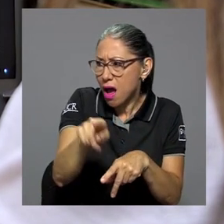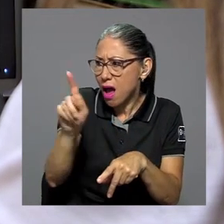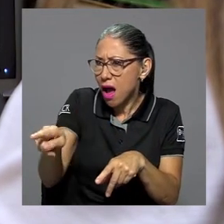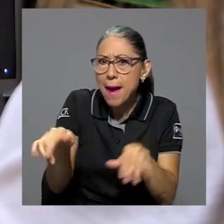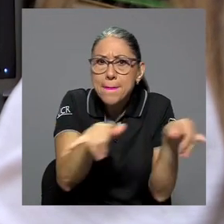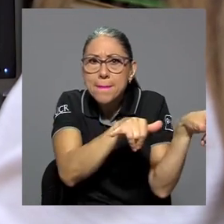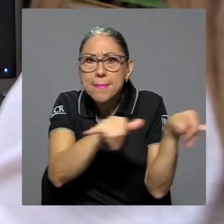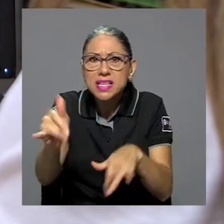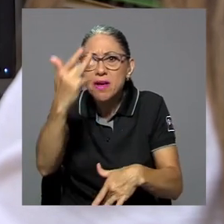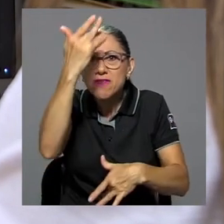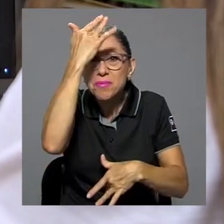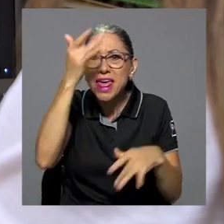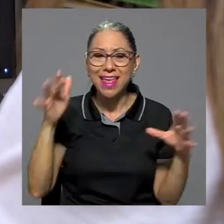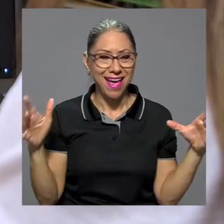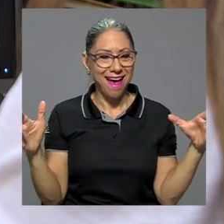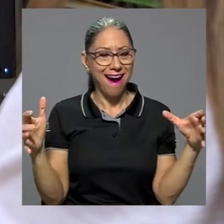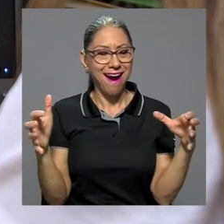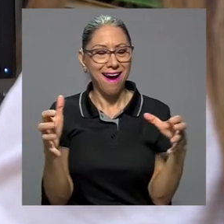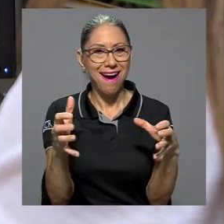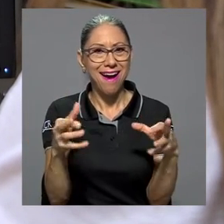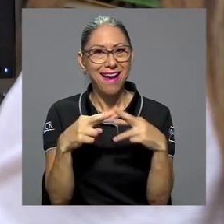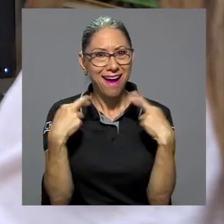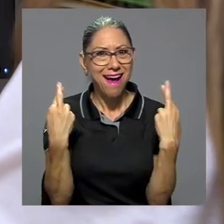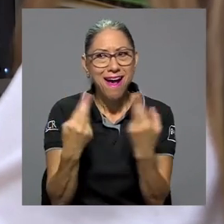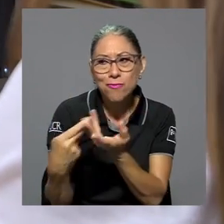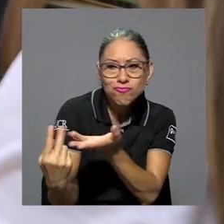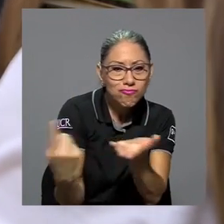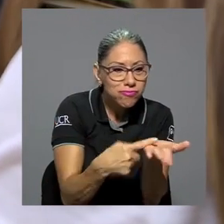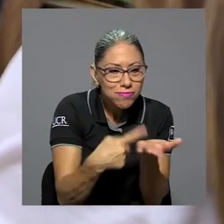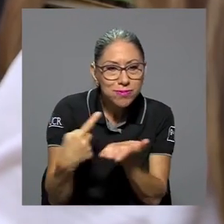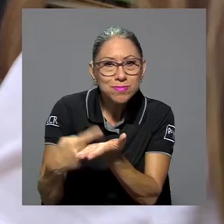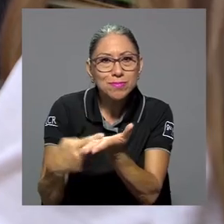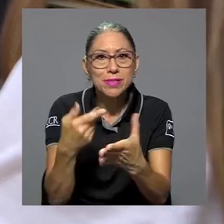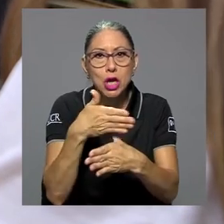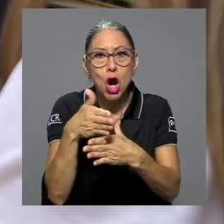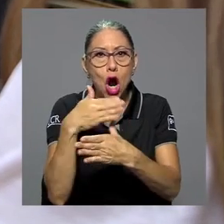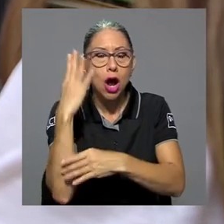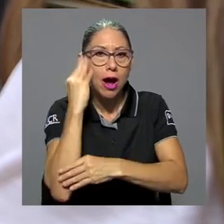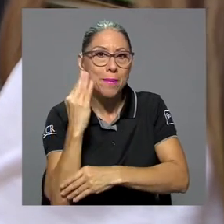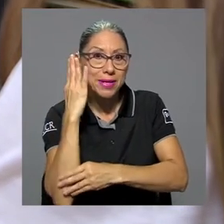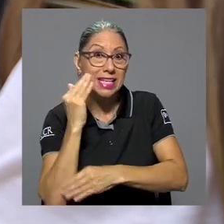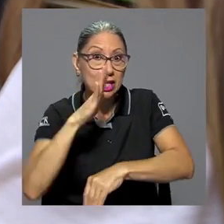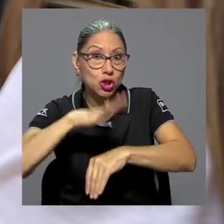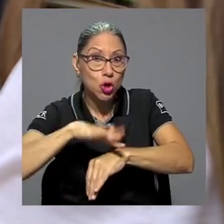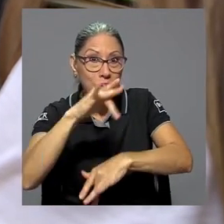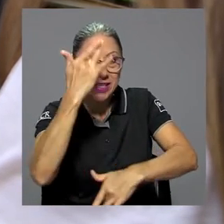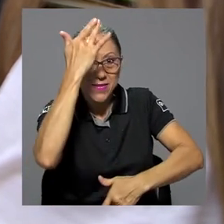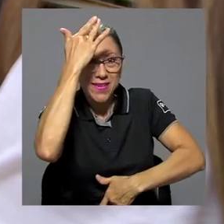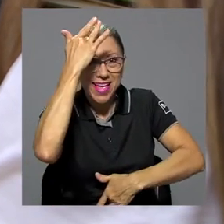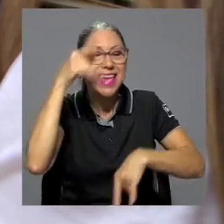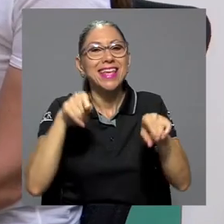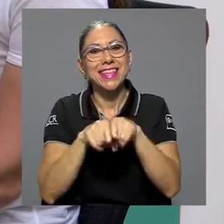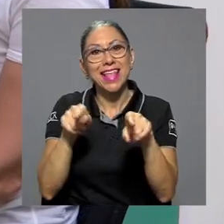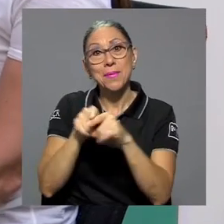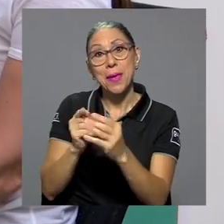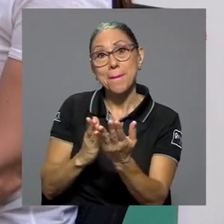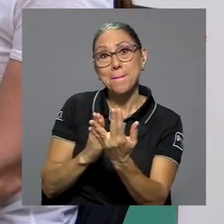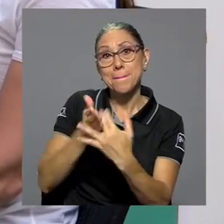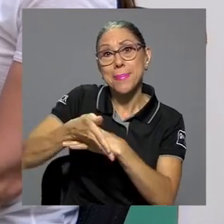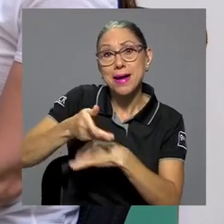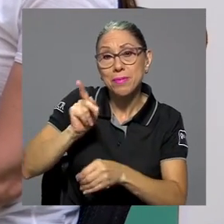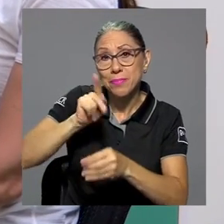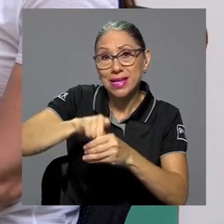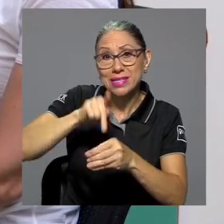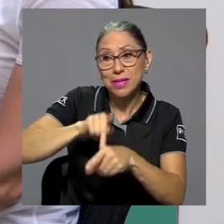reúnen, comparten experiencias de su vivencia con esta patología. Y además, por medio de la participación de distintos